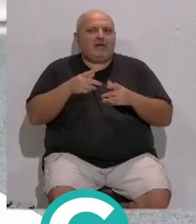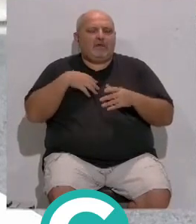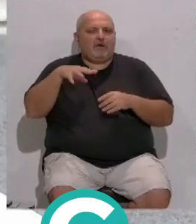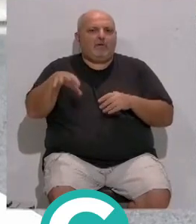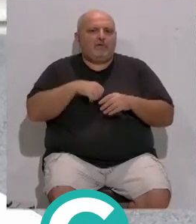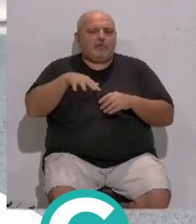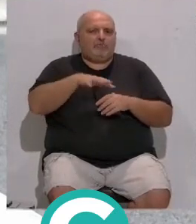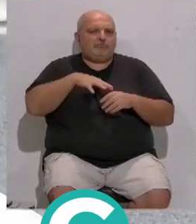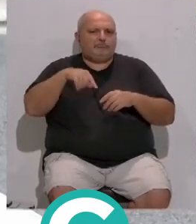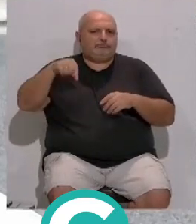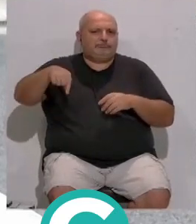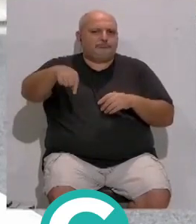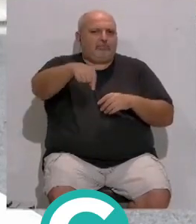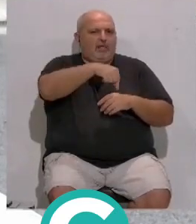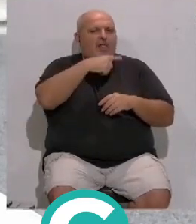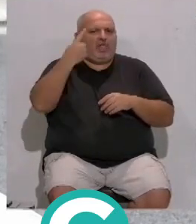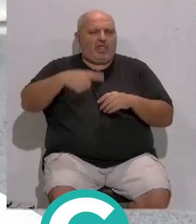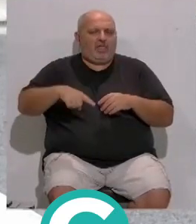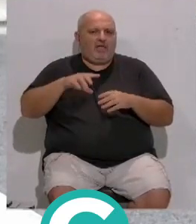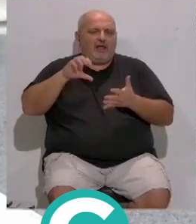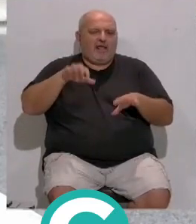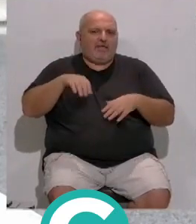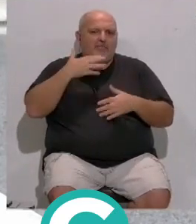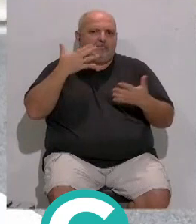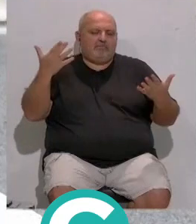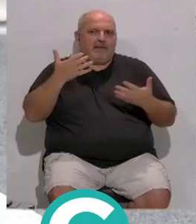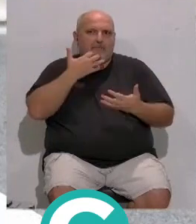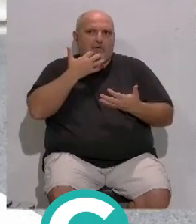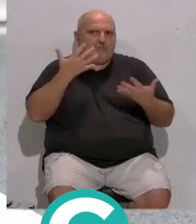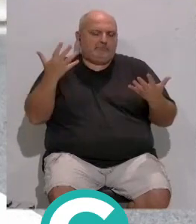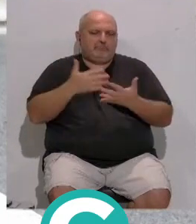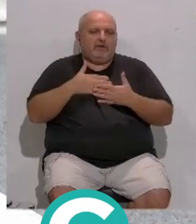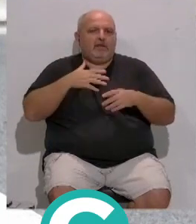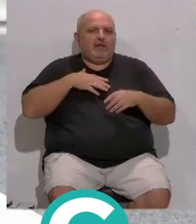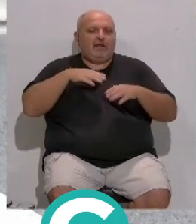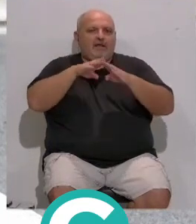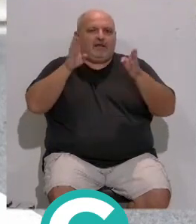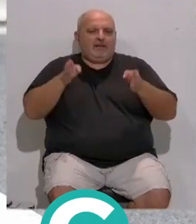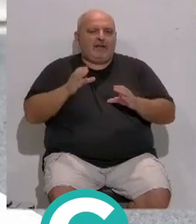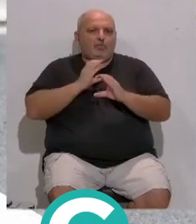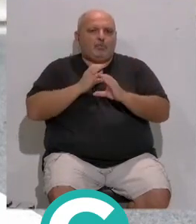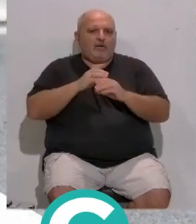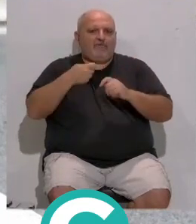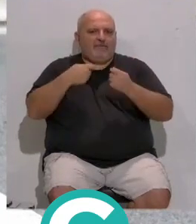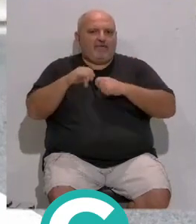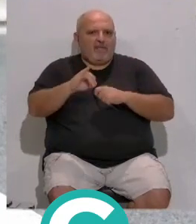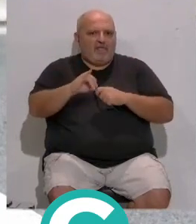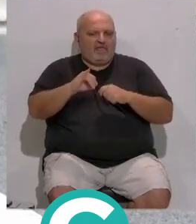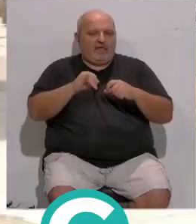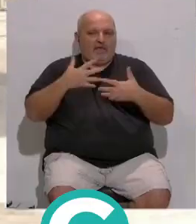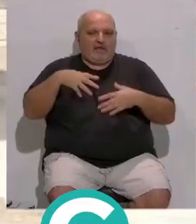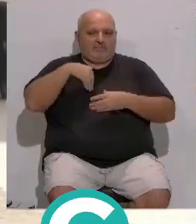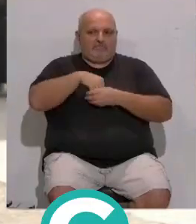adquirir en numerosos puntos... ...de la ciudad de Cádiz... ...como por ejemplo... ...la estación de autobuses... ...en la que nos